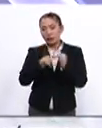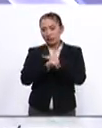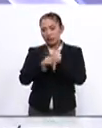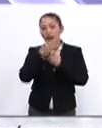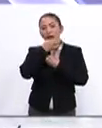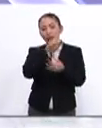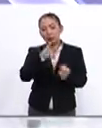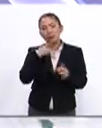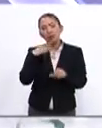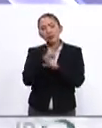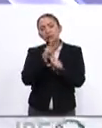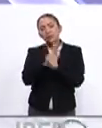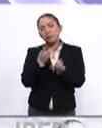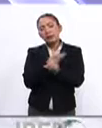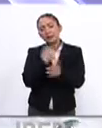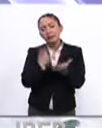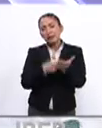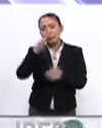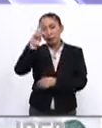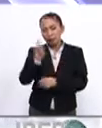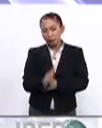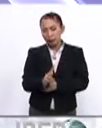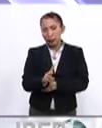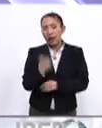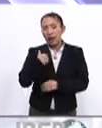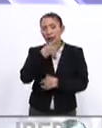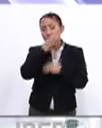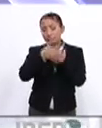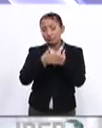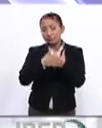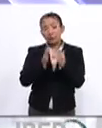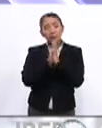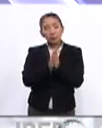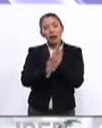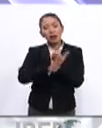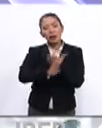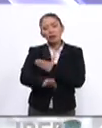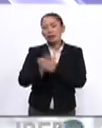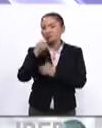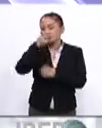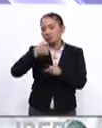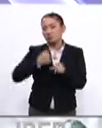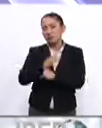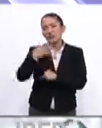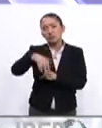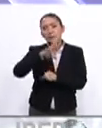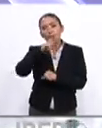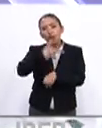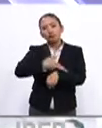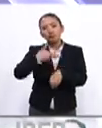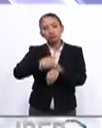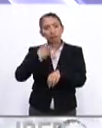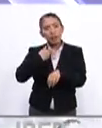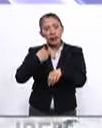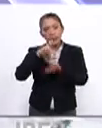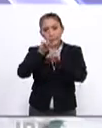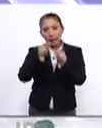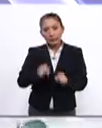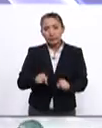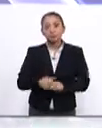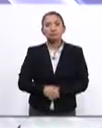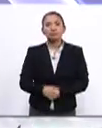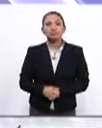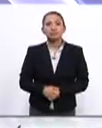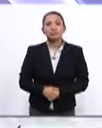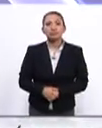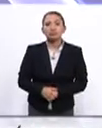redes sociales que sigue muy de cerca los acontecimientos en Venezuela e hizo un llamado a evitar toda violencia y buscar una solución política y pacífica.